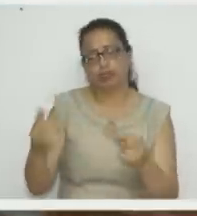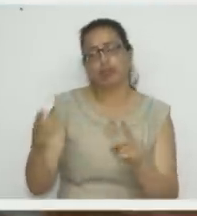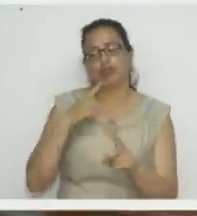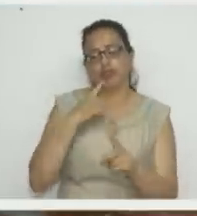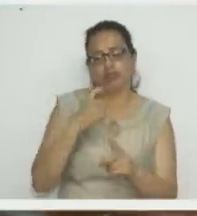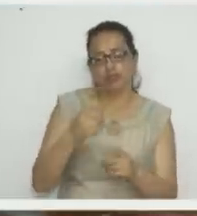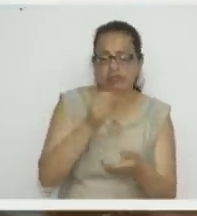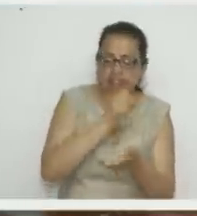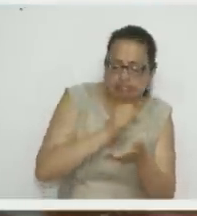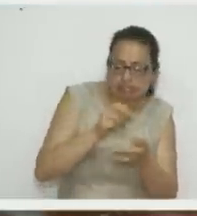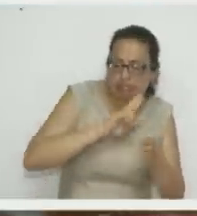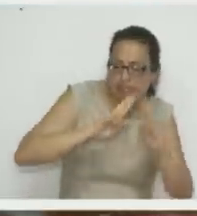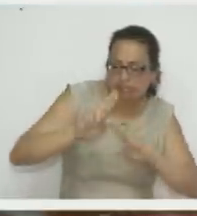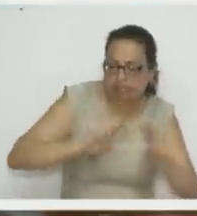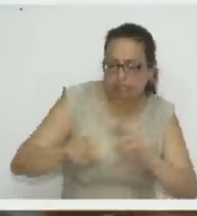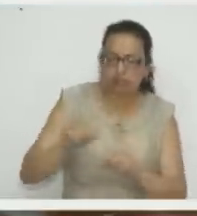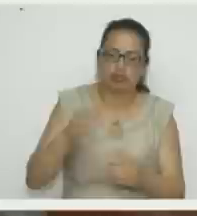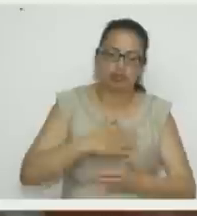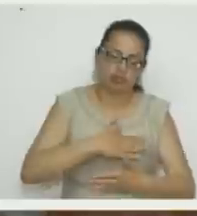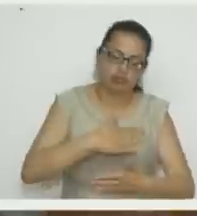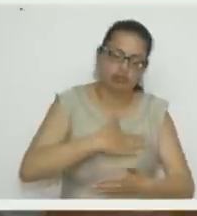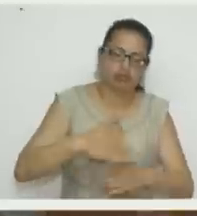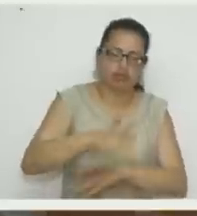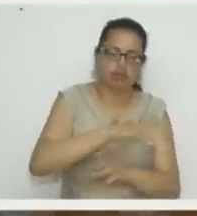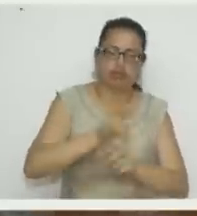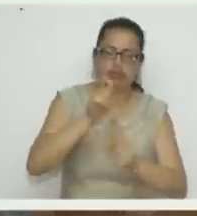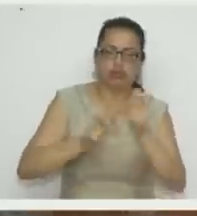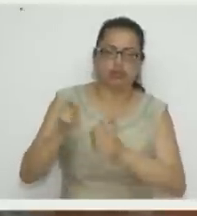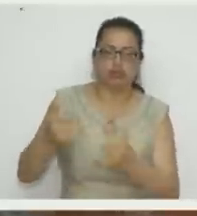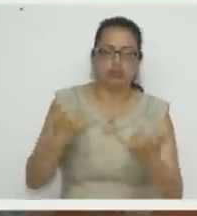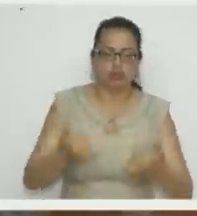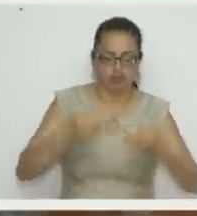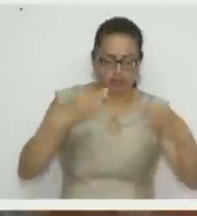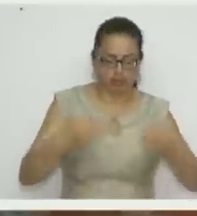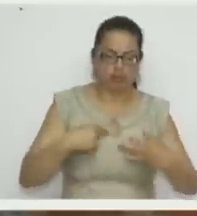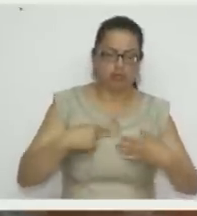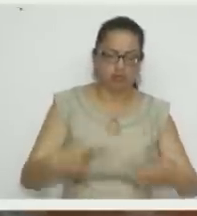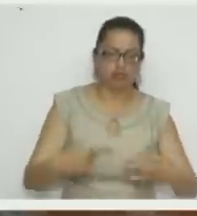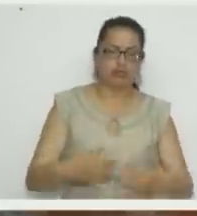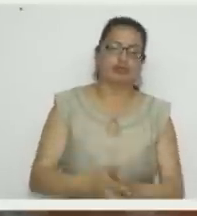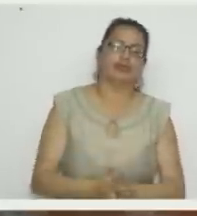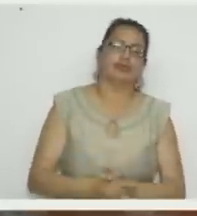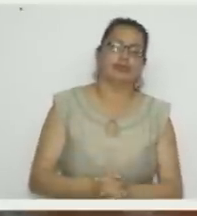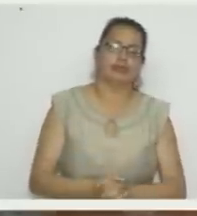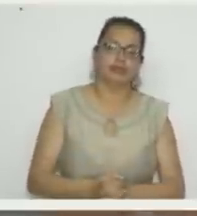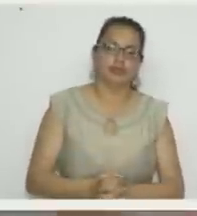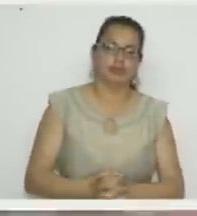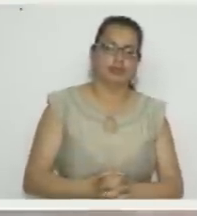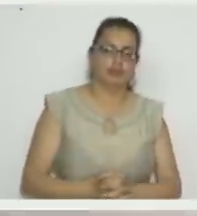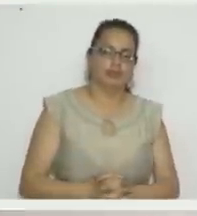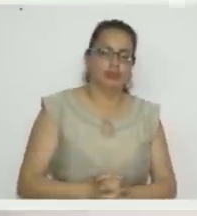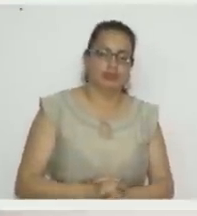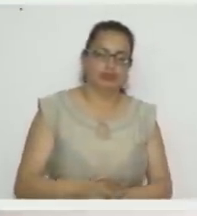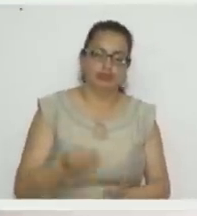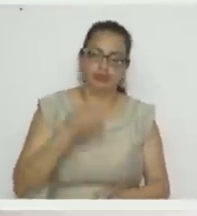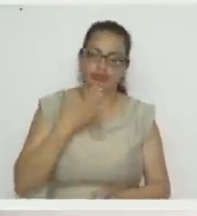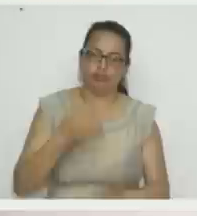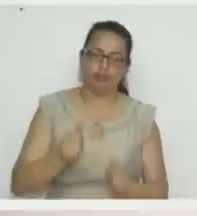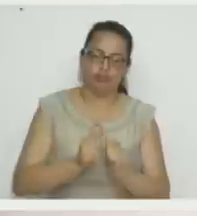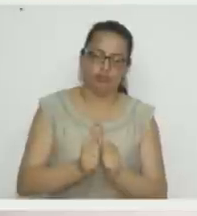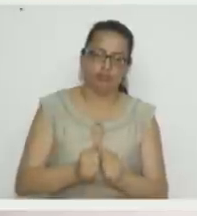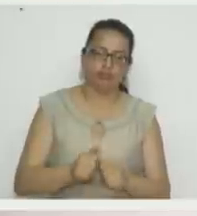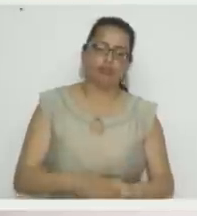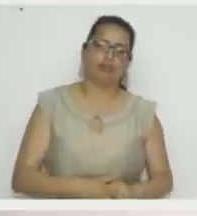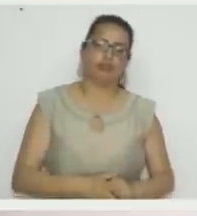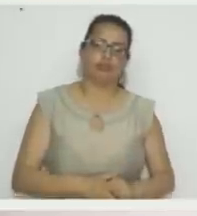imposible saludarlos a todos, pero ahí siempre les mandamos un corazoncito en agradecimiento por estar con nosotros.